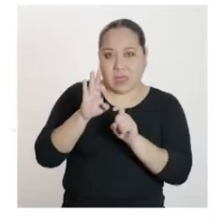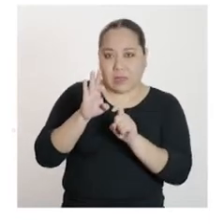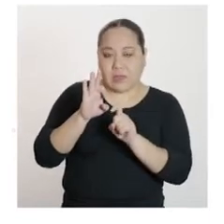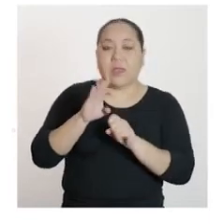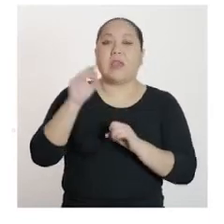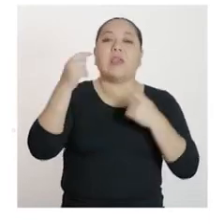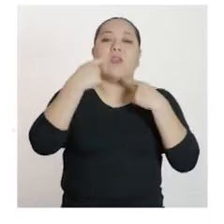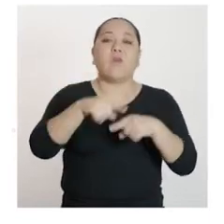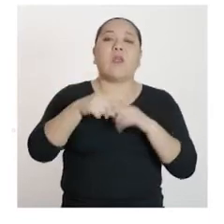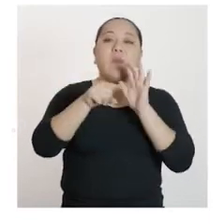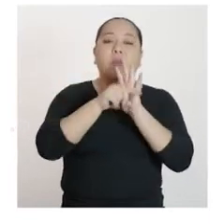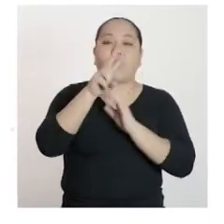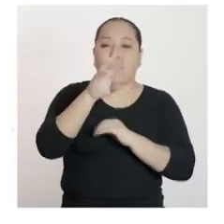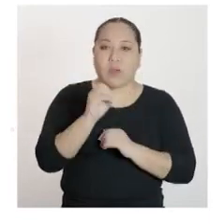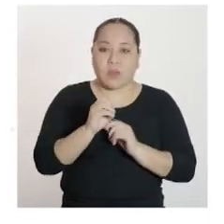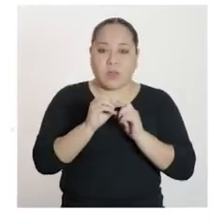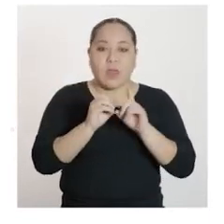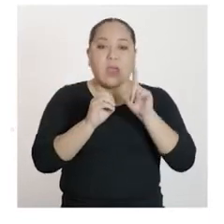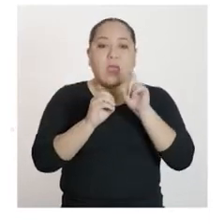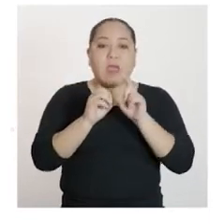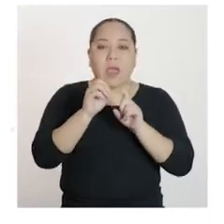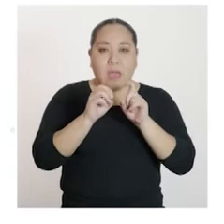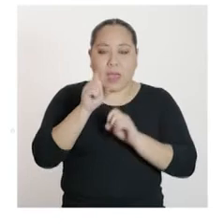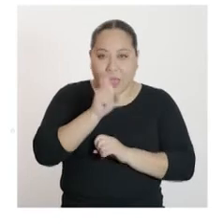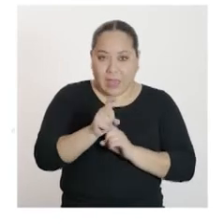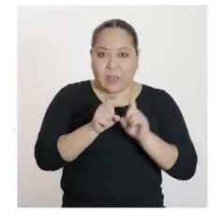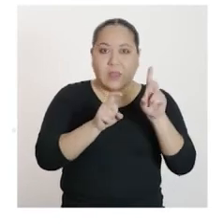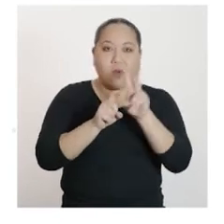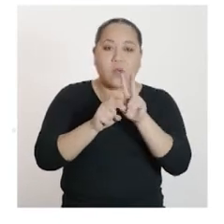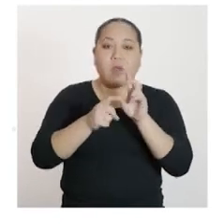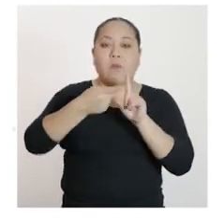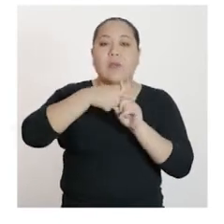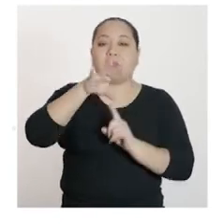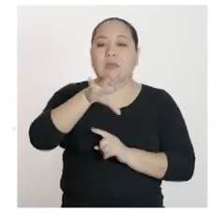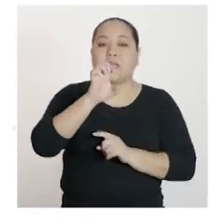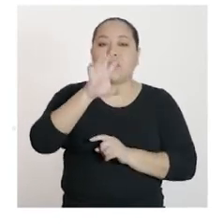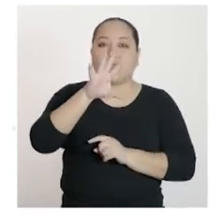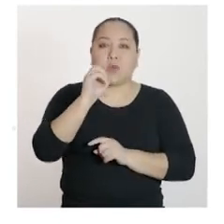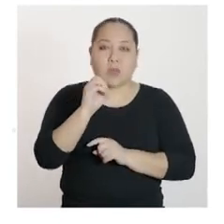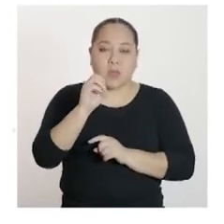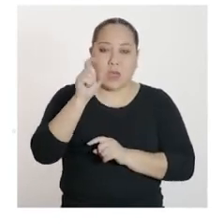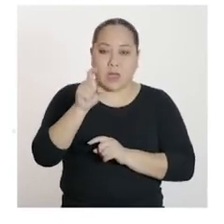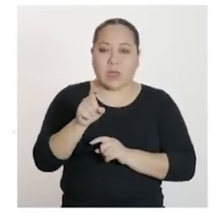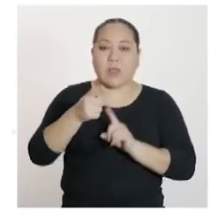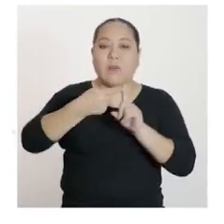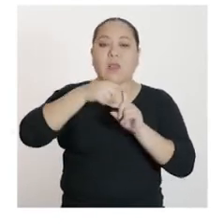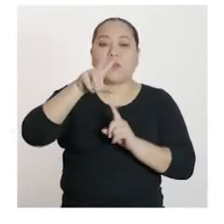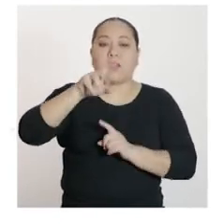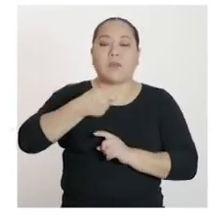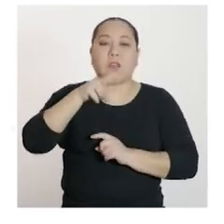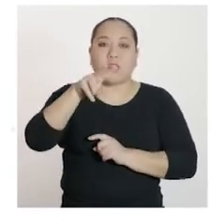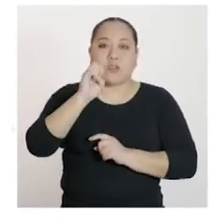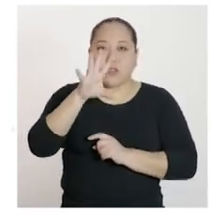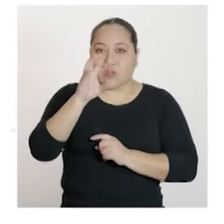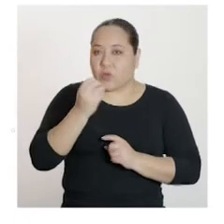a menos 20 x al cuadrado más 550 x más 3,250,